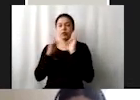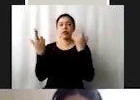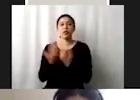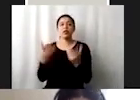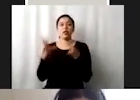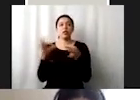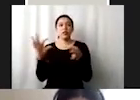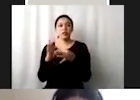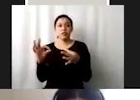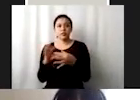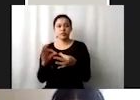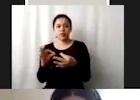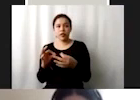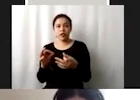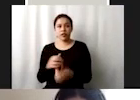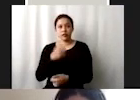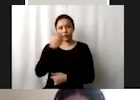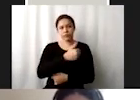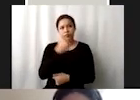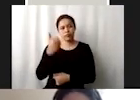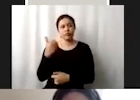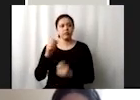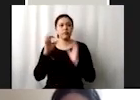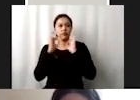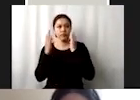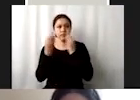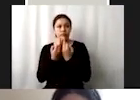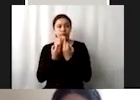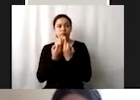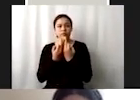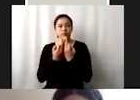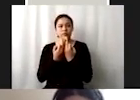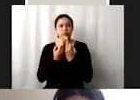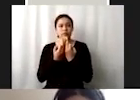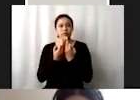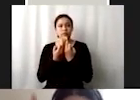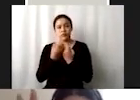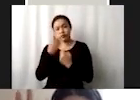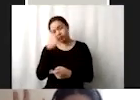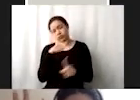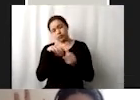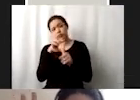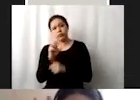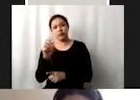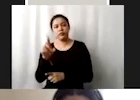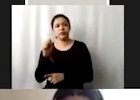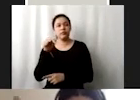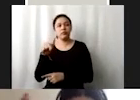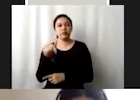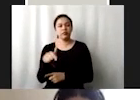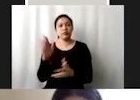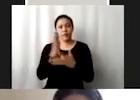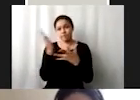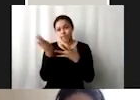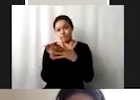específicamente de cada componente de las metas del ODS 17 que se divide en 5